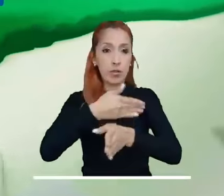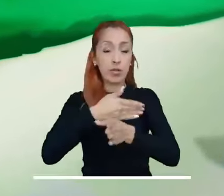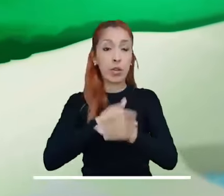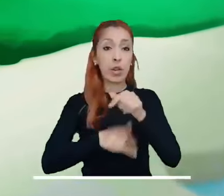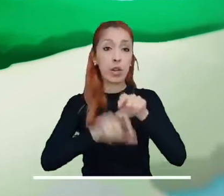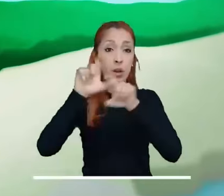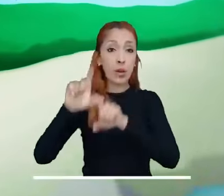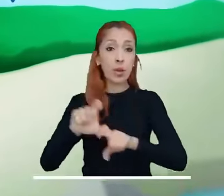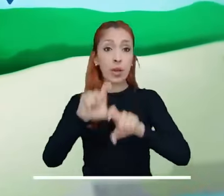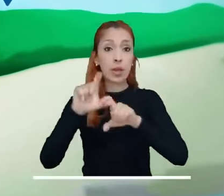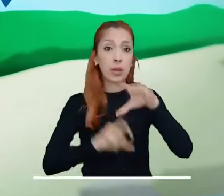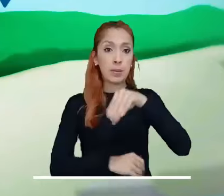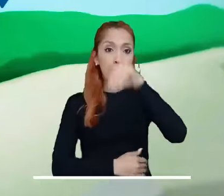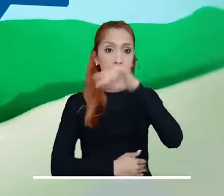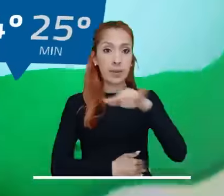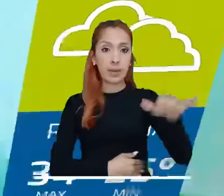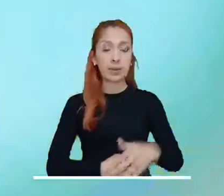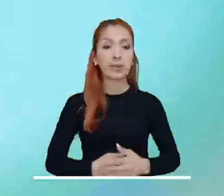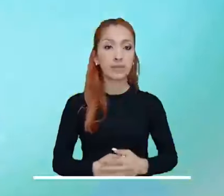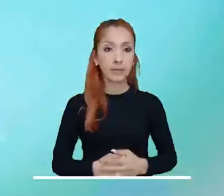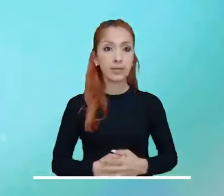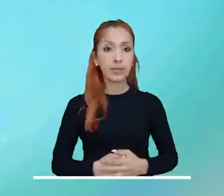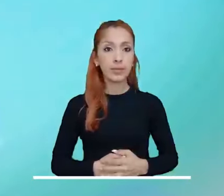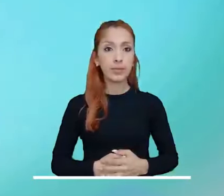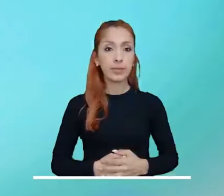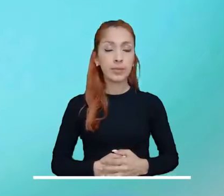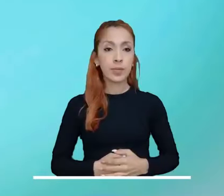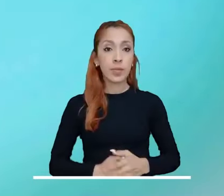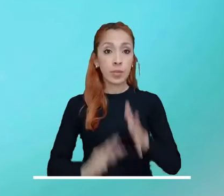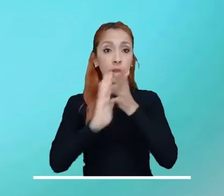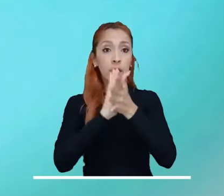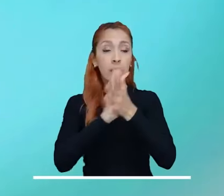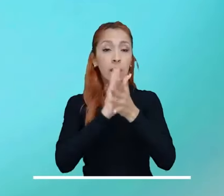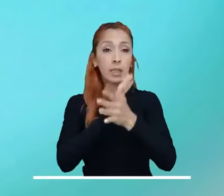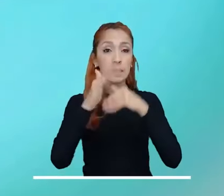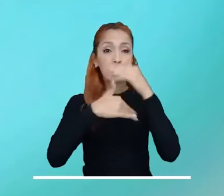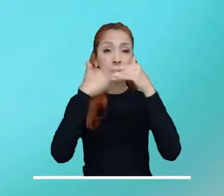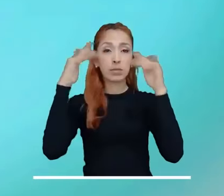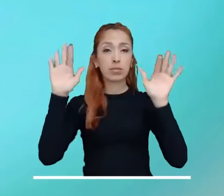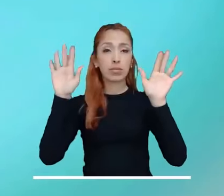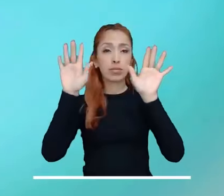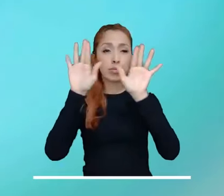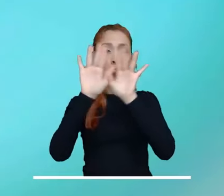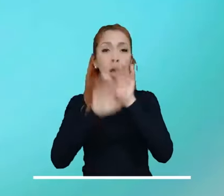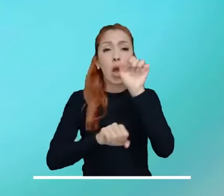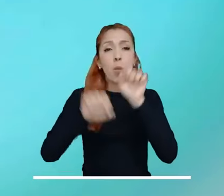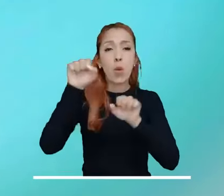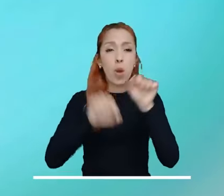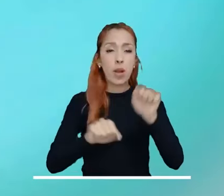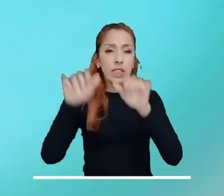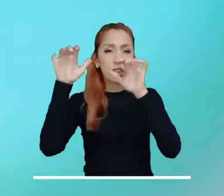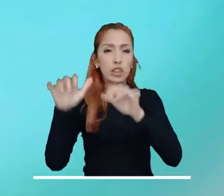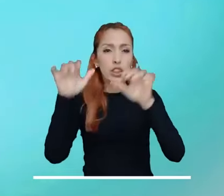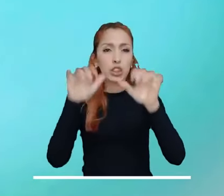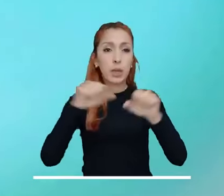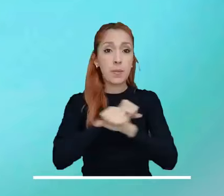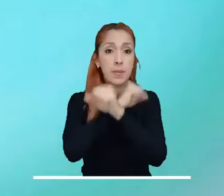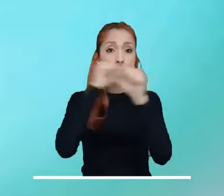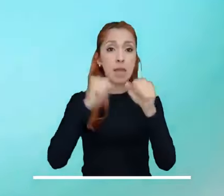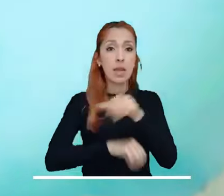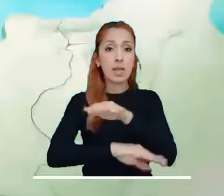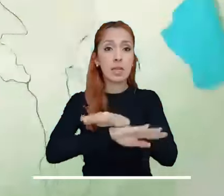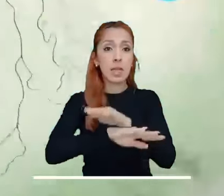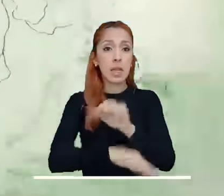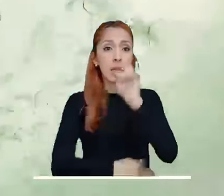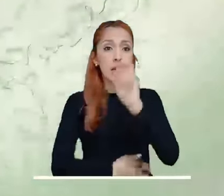La Guajira y Magdalena. Se pronostica cielo parcialmente nublado con probabilidad de aguaceros para la